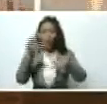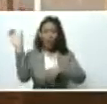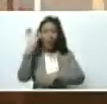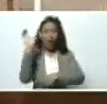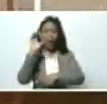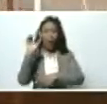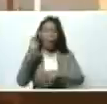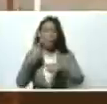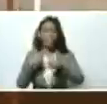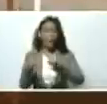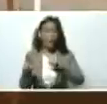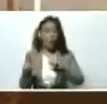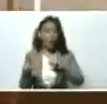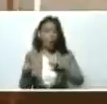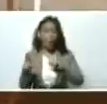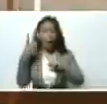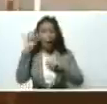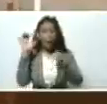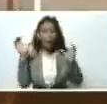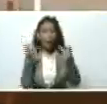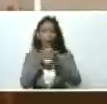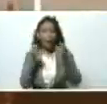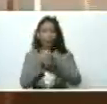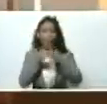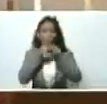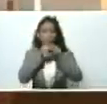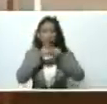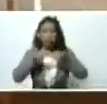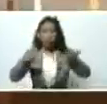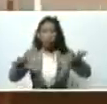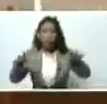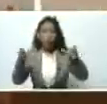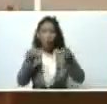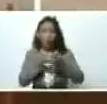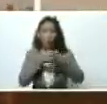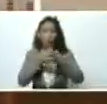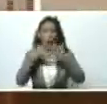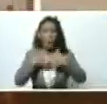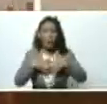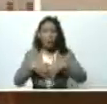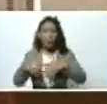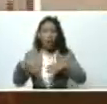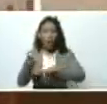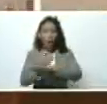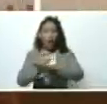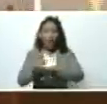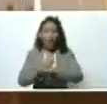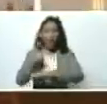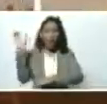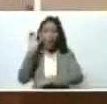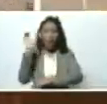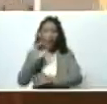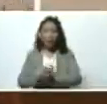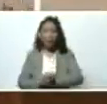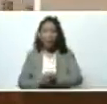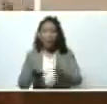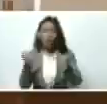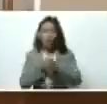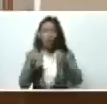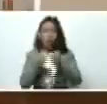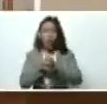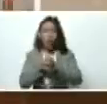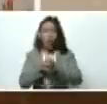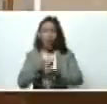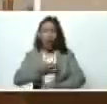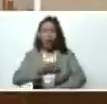pero está el equipo desplegado, las corporaciones del gobierno de Caracas, la corporación de la